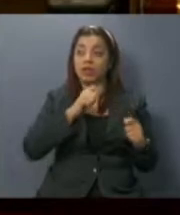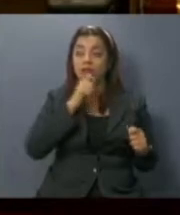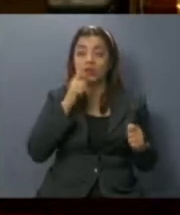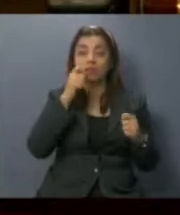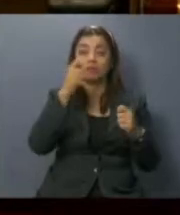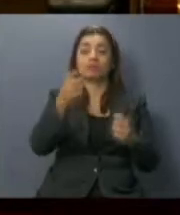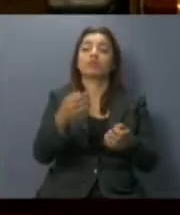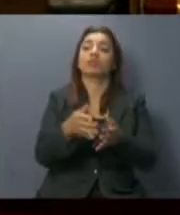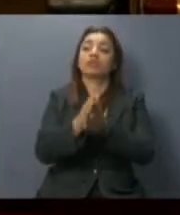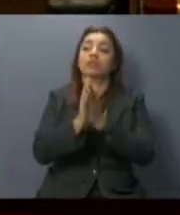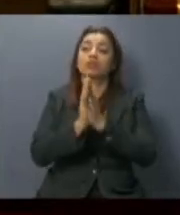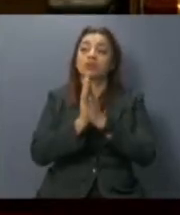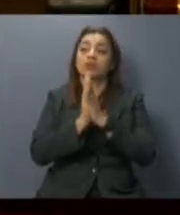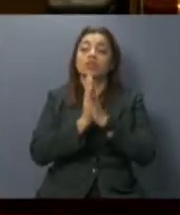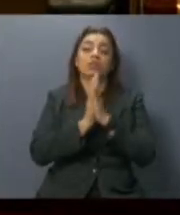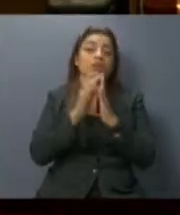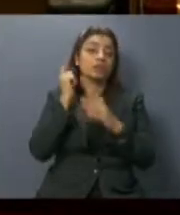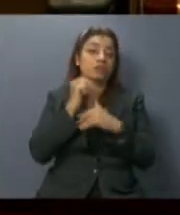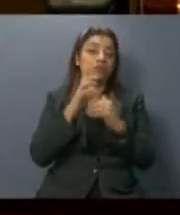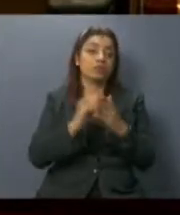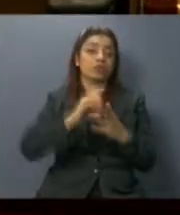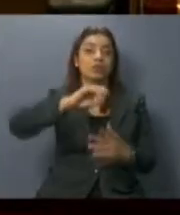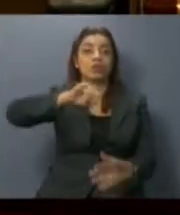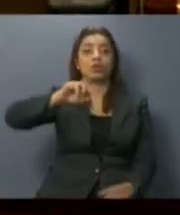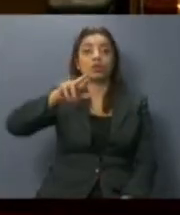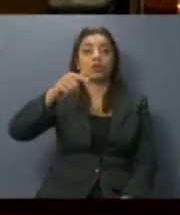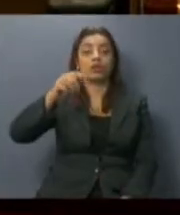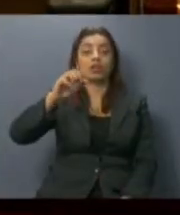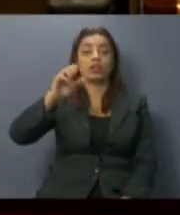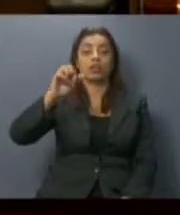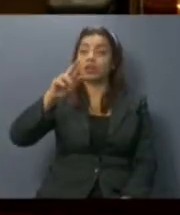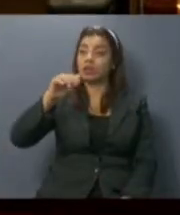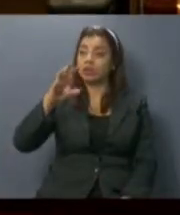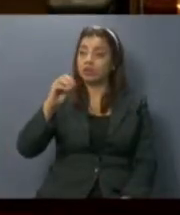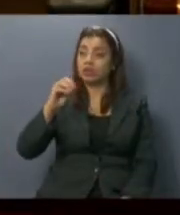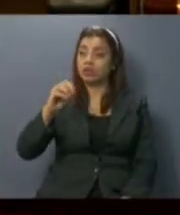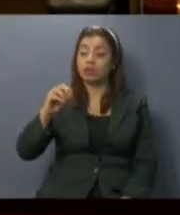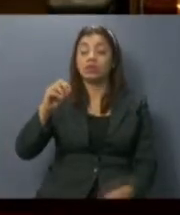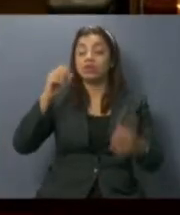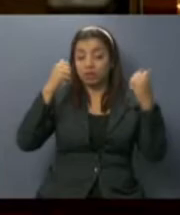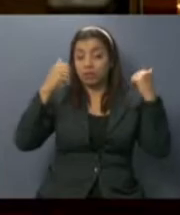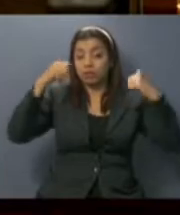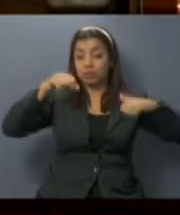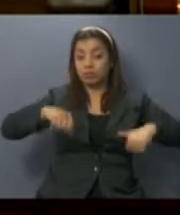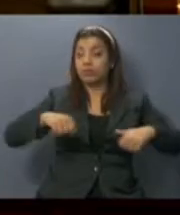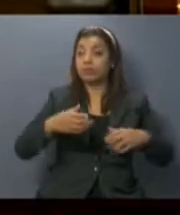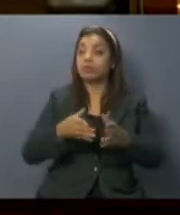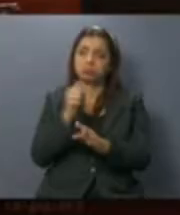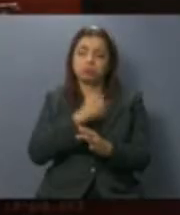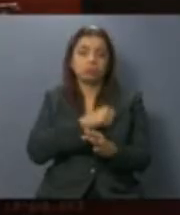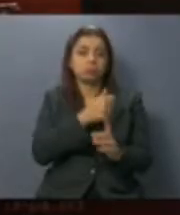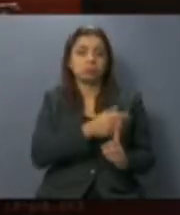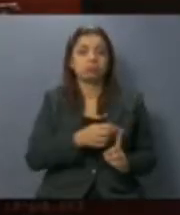solicitud del diputado Jorge Castro y se aprueba lo solicitado.